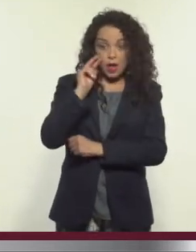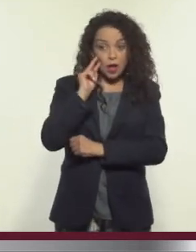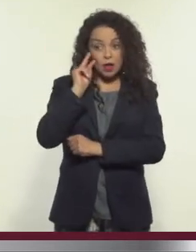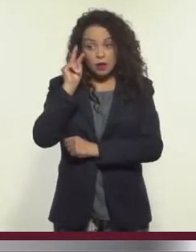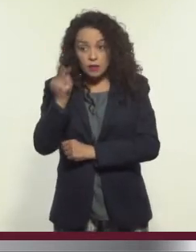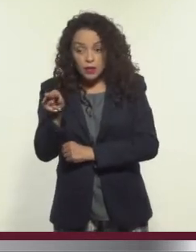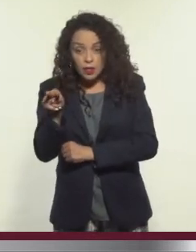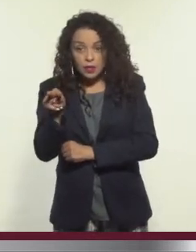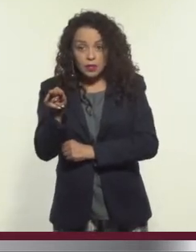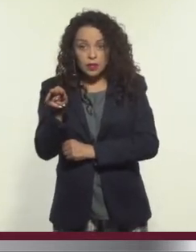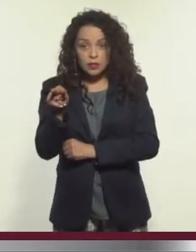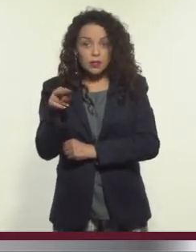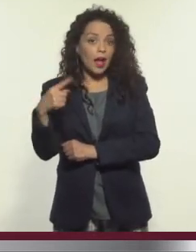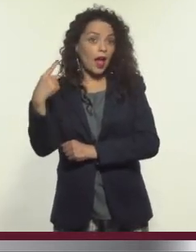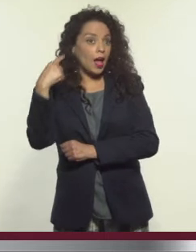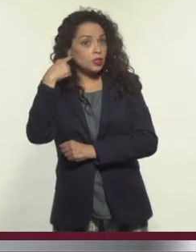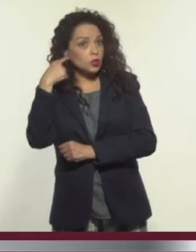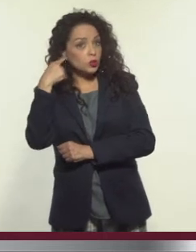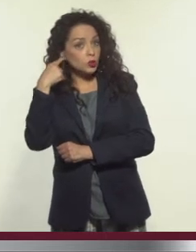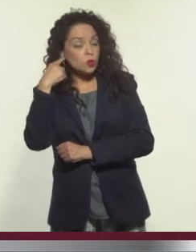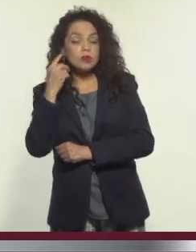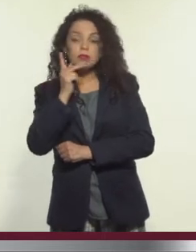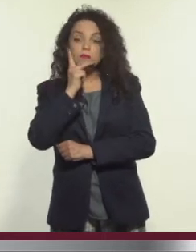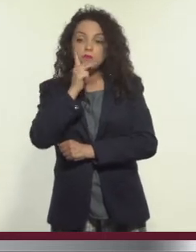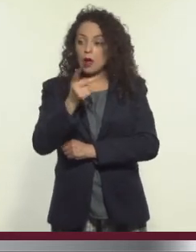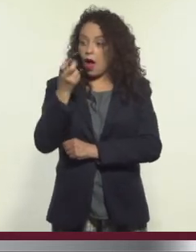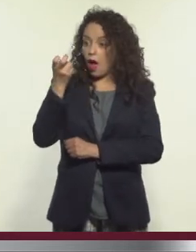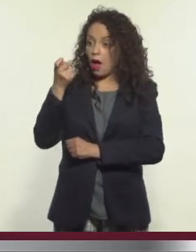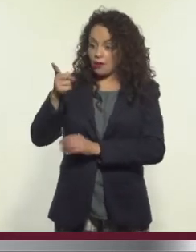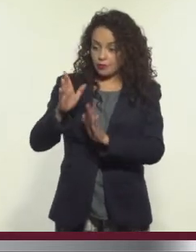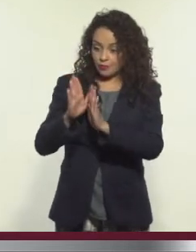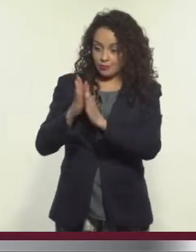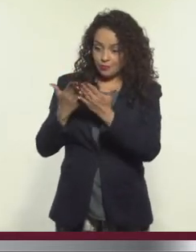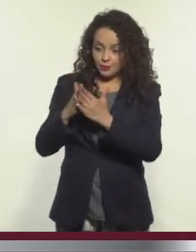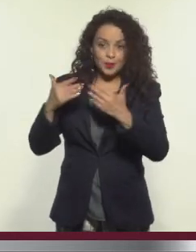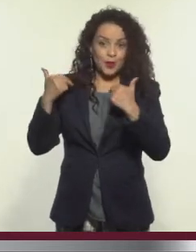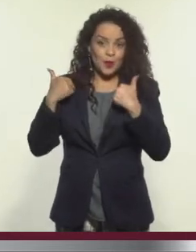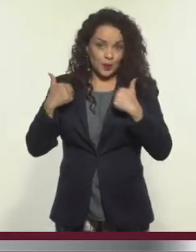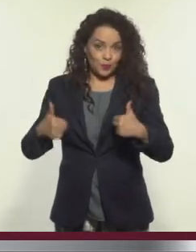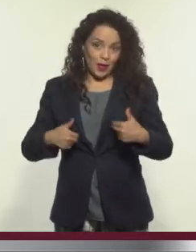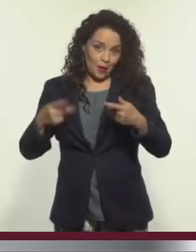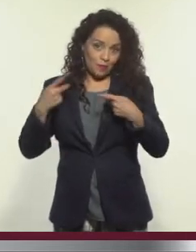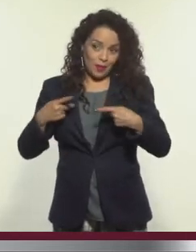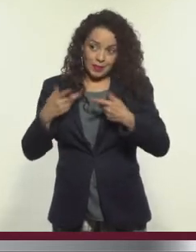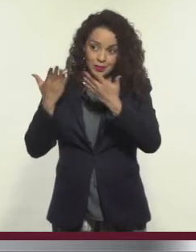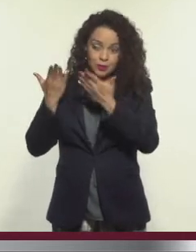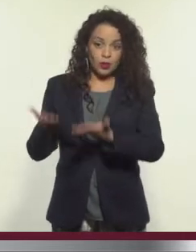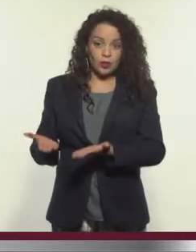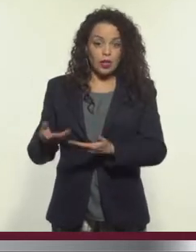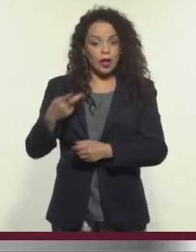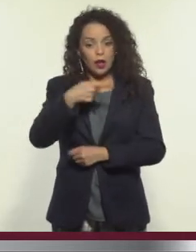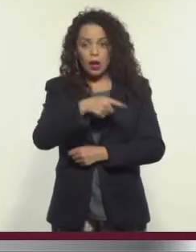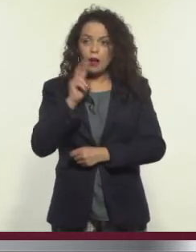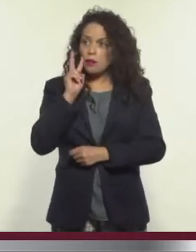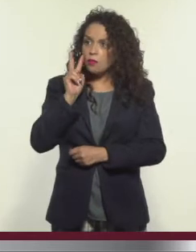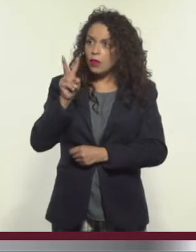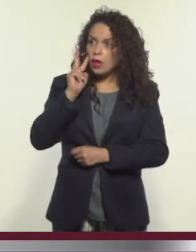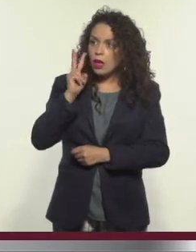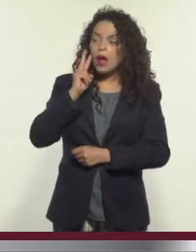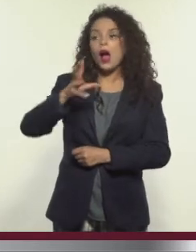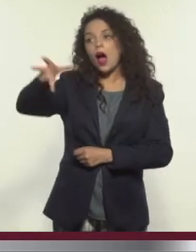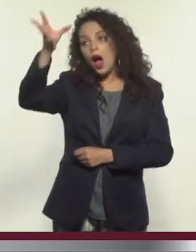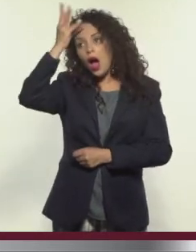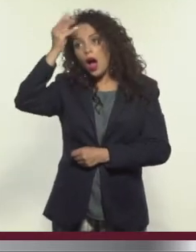también es una metáfora, porque están escuchando la palabra de estos libros humanos, estos lectores, lo que